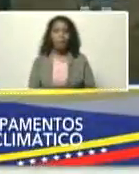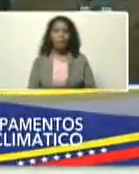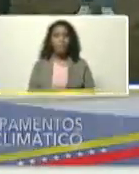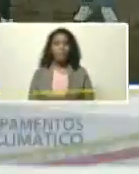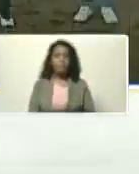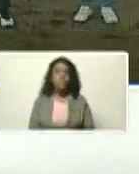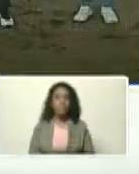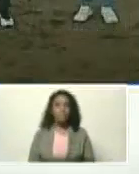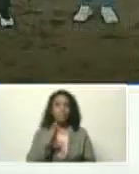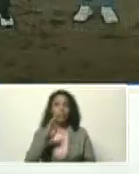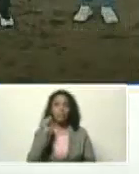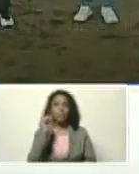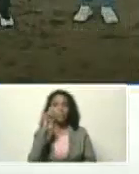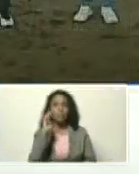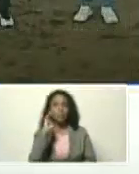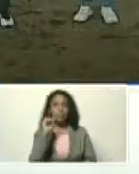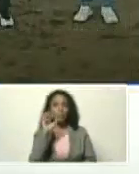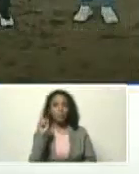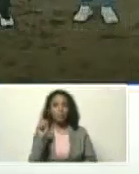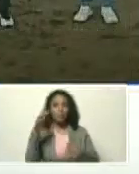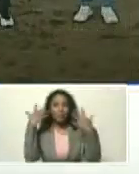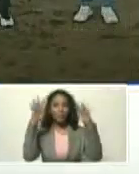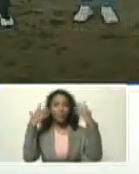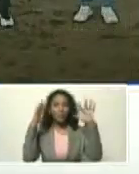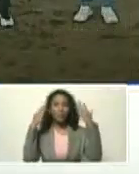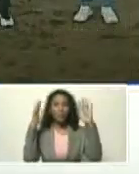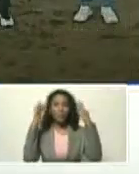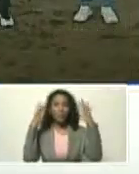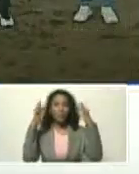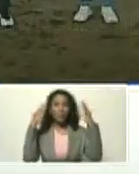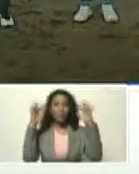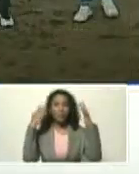Bárbara, Bárbaro, Bárbara,